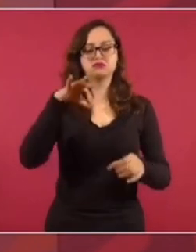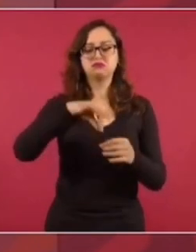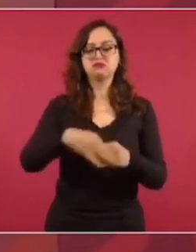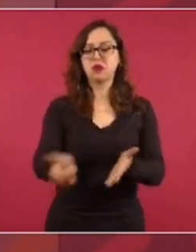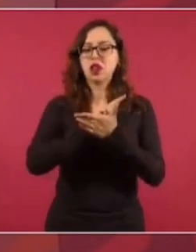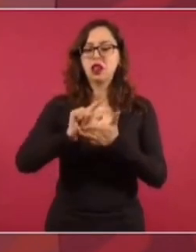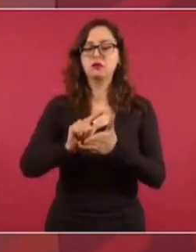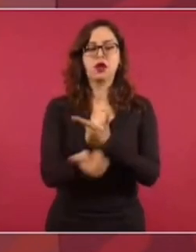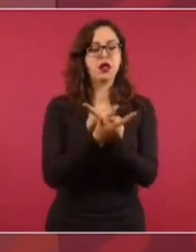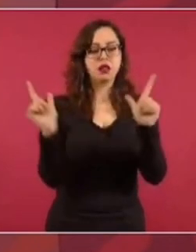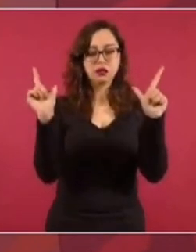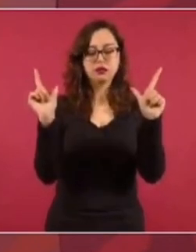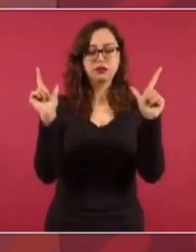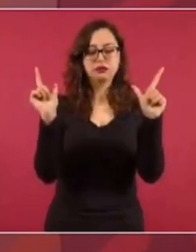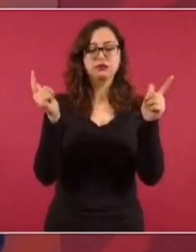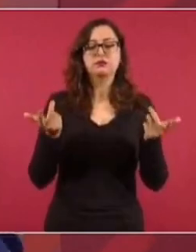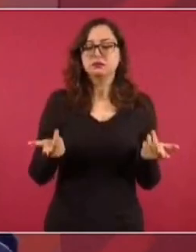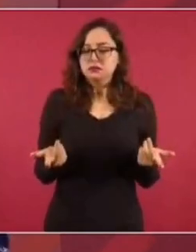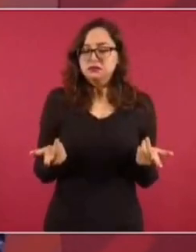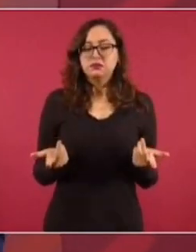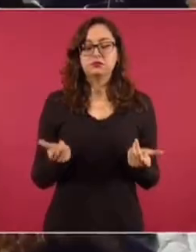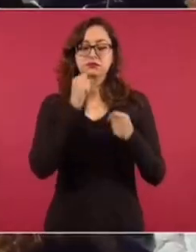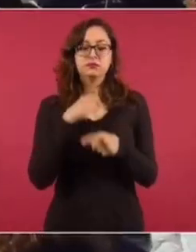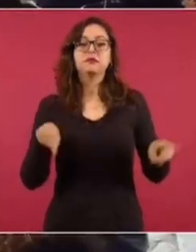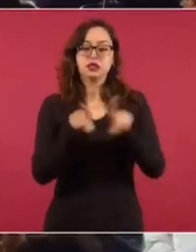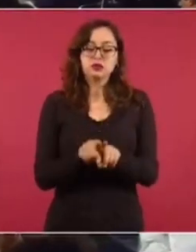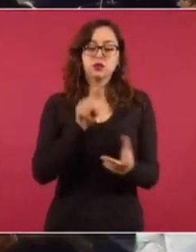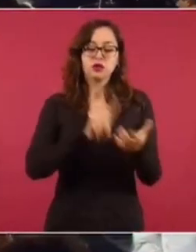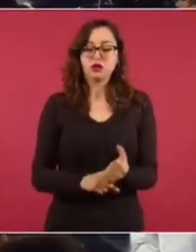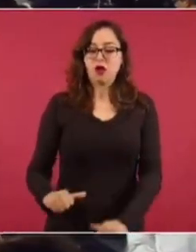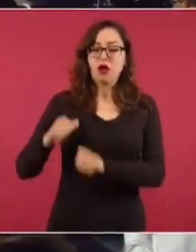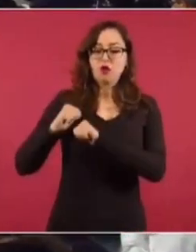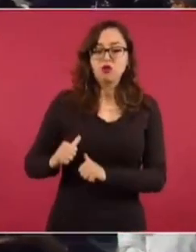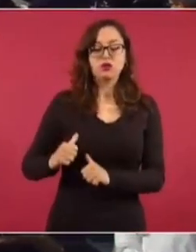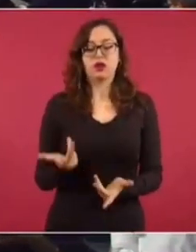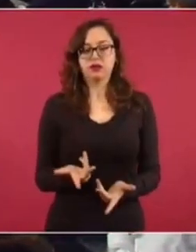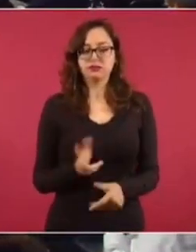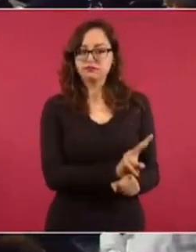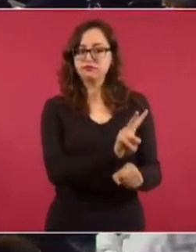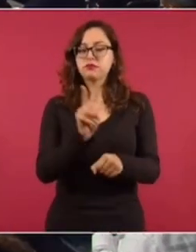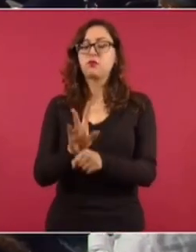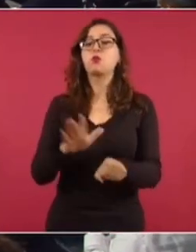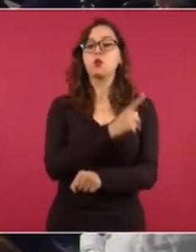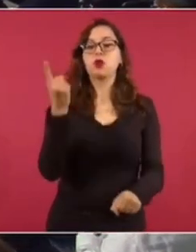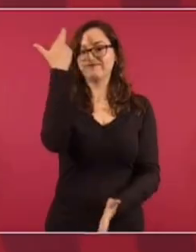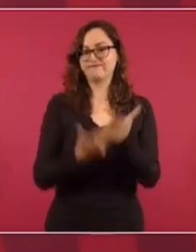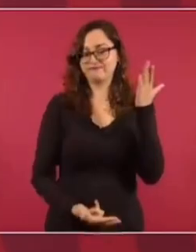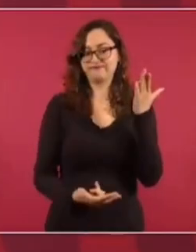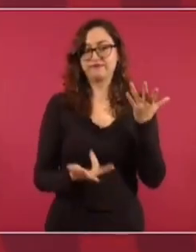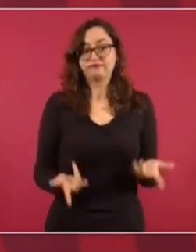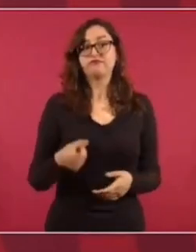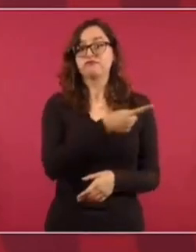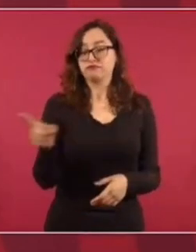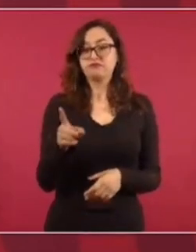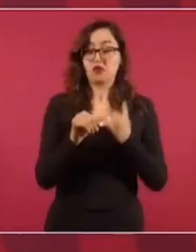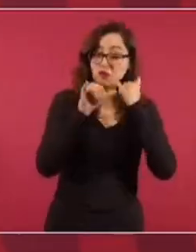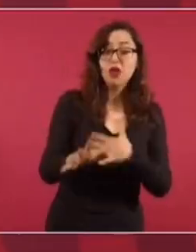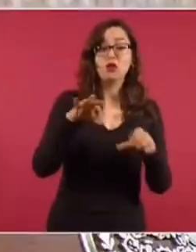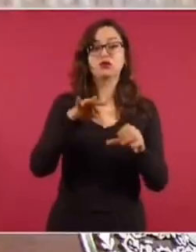limpias, libres. Y además, existe la autoridad. Ya es delito grave el fraude electoral. Pueden ir a la cárcel.